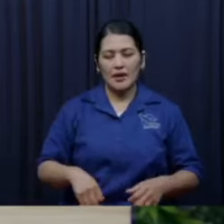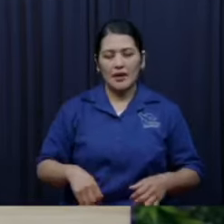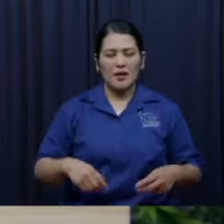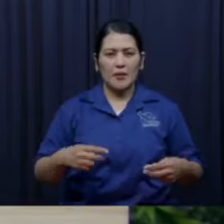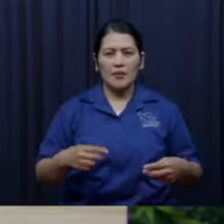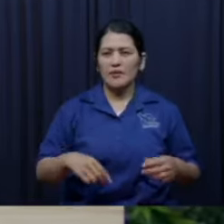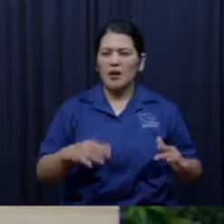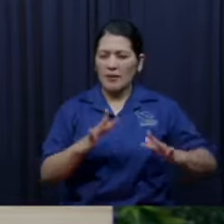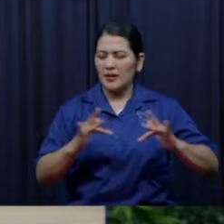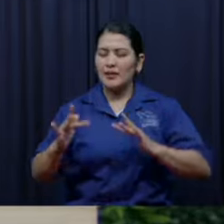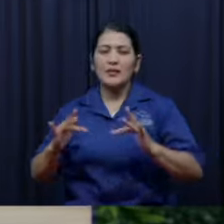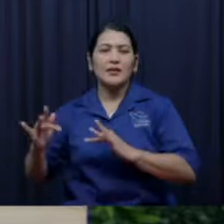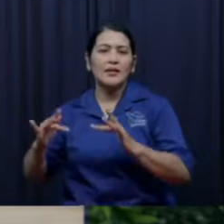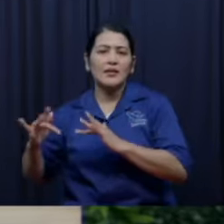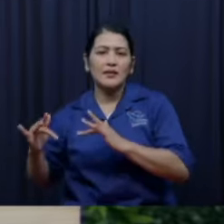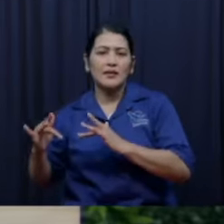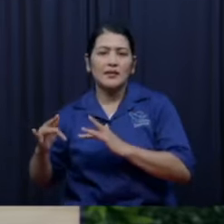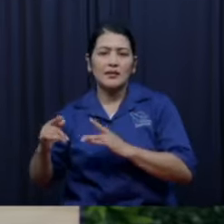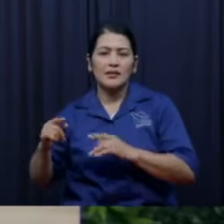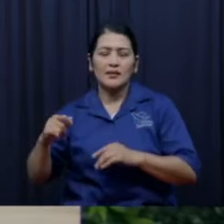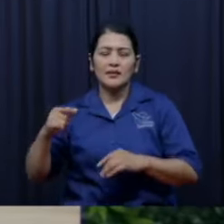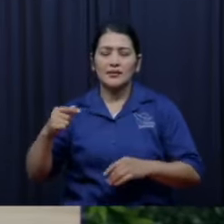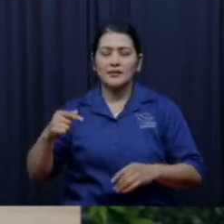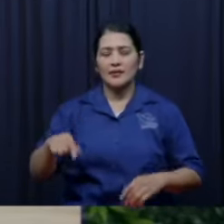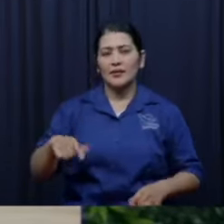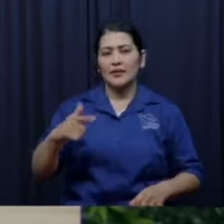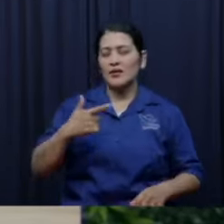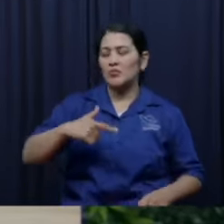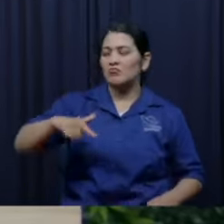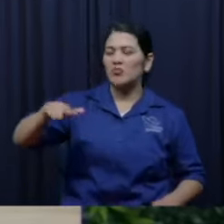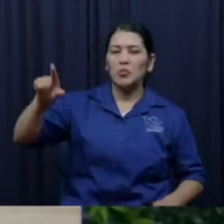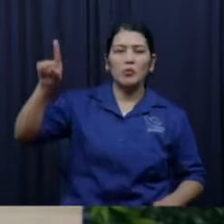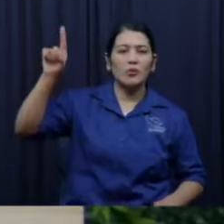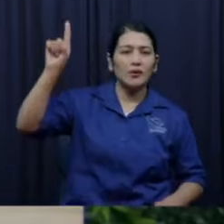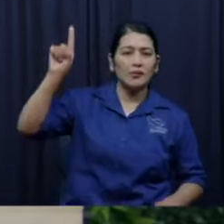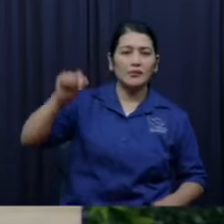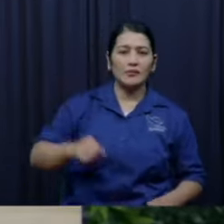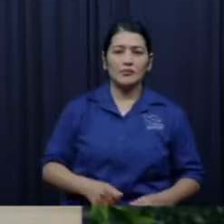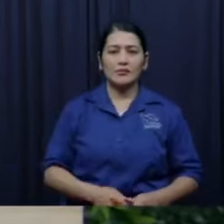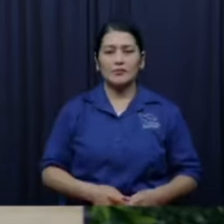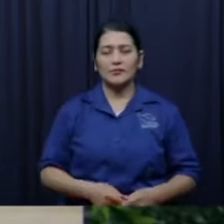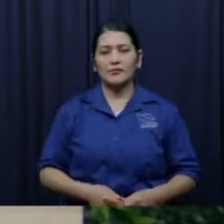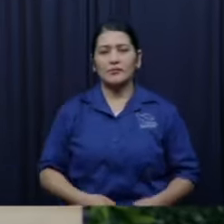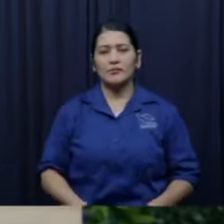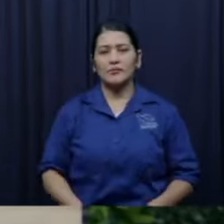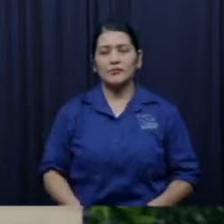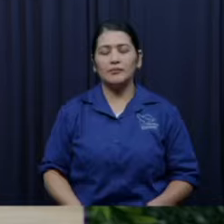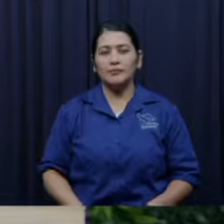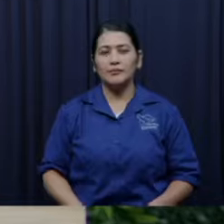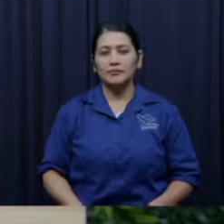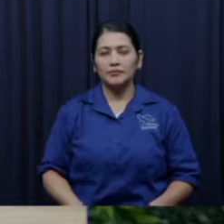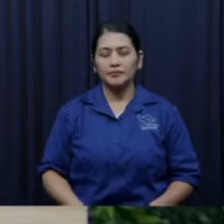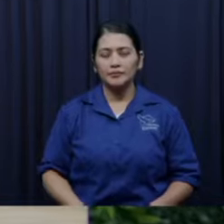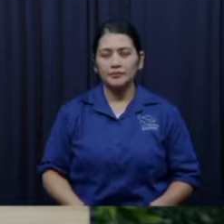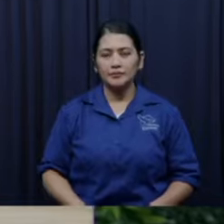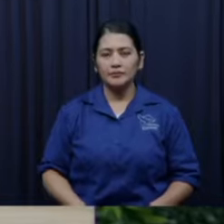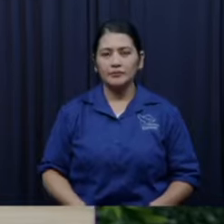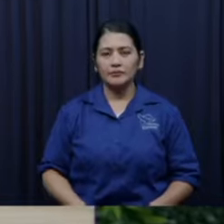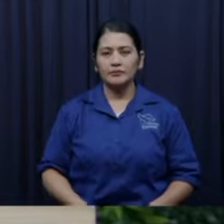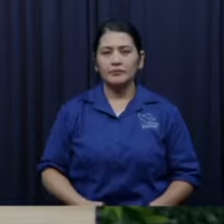tal vez si me van ayudando con el monitoreo, no sé qué le pasó al monitoreo, si me pueden ayudar, lo van